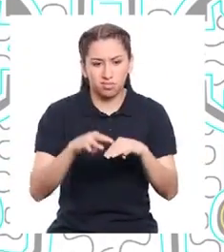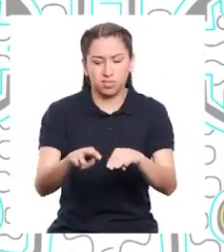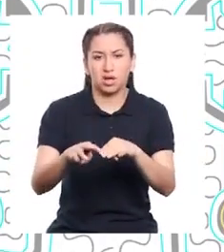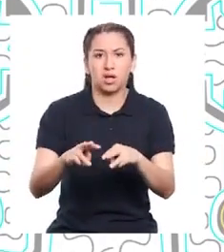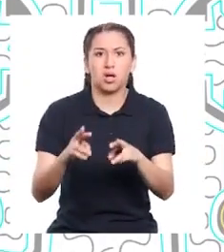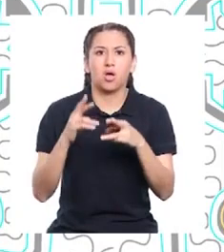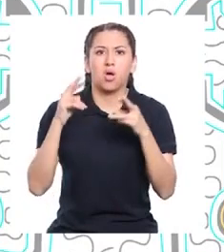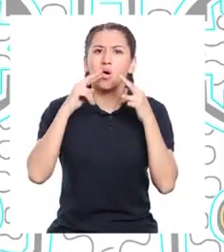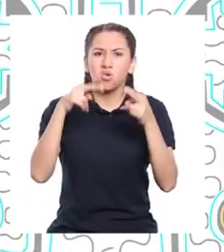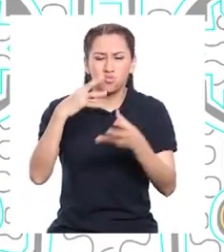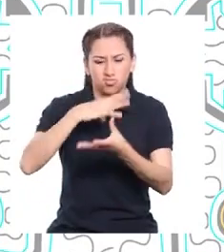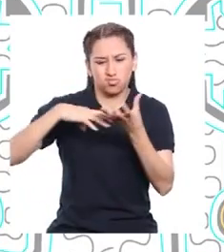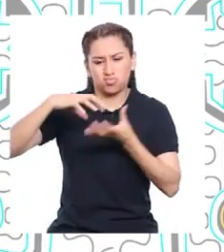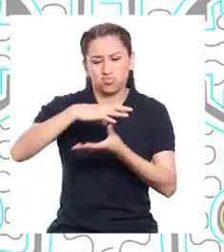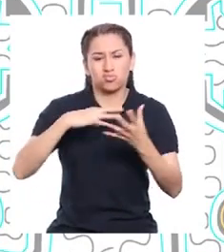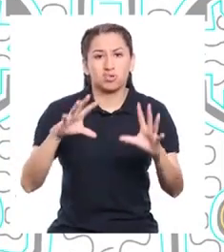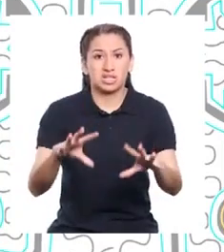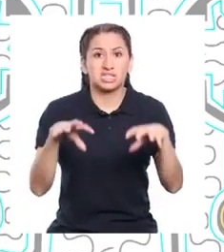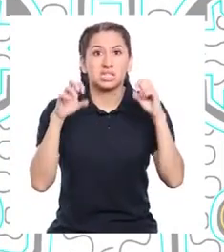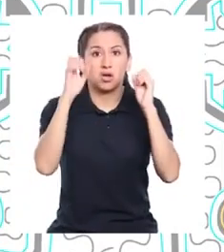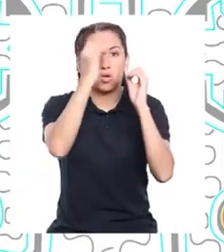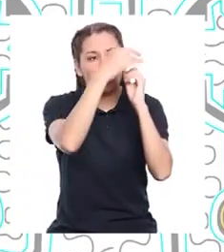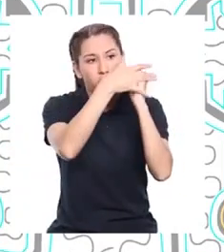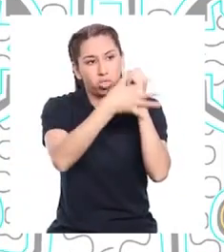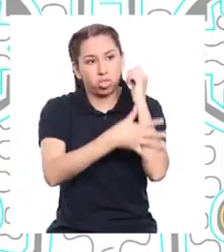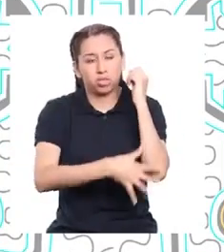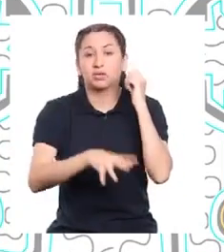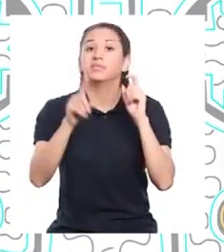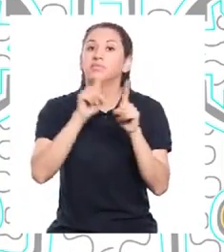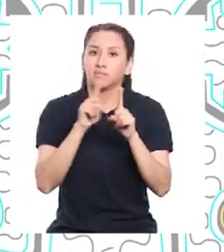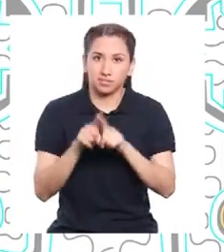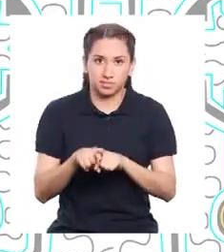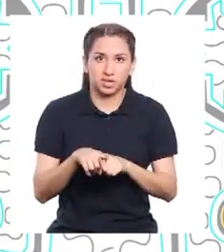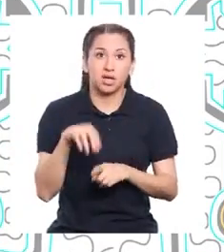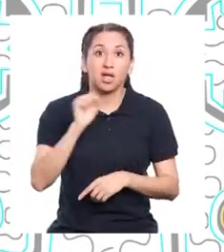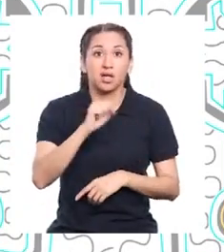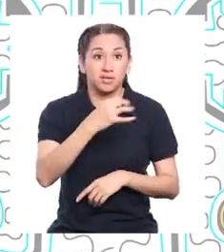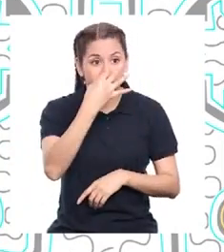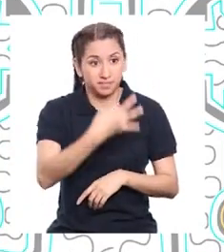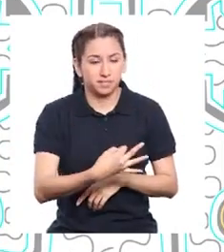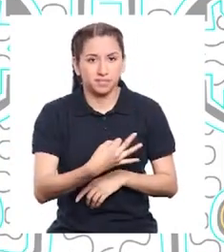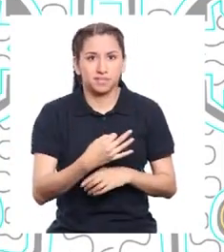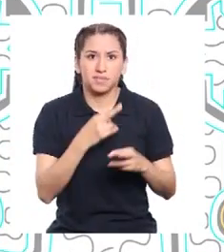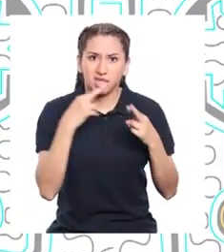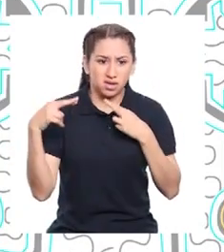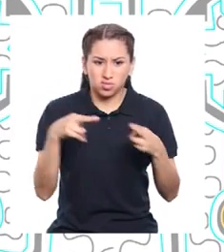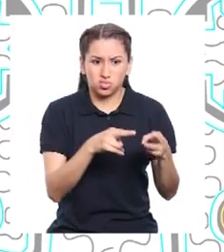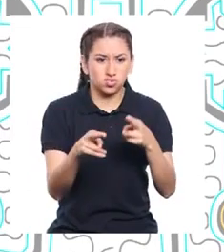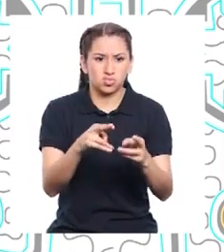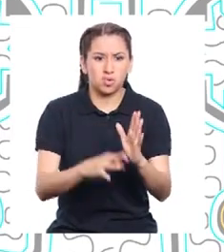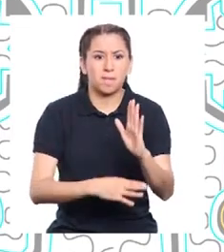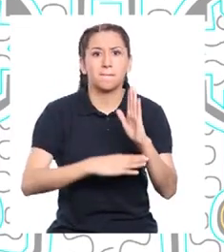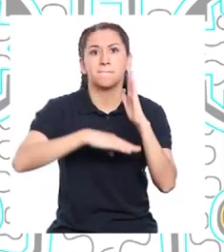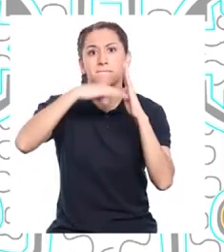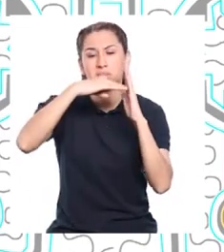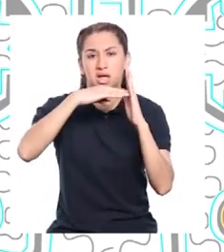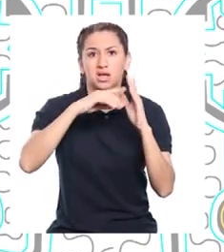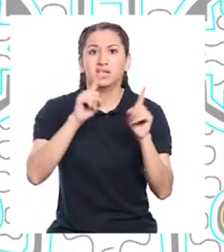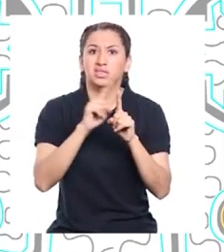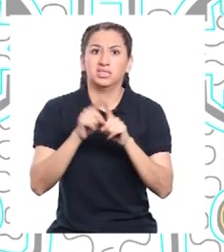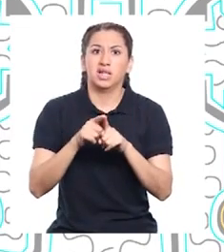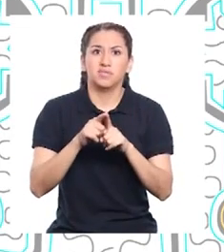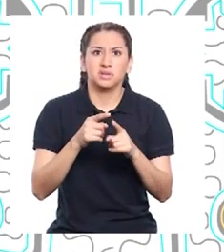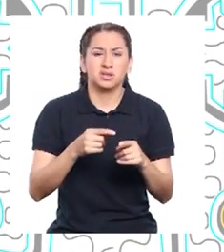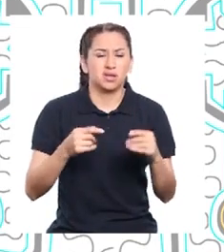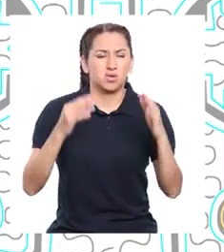inundaciones, huaicos, deshielos, también son su efecto. Es verdad. Hay más sequías e incluso los nevados